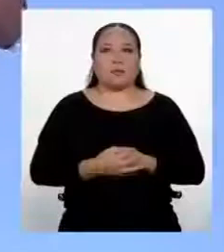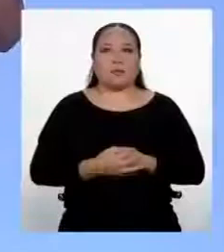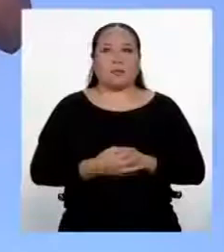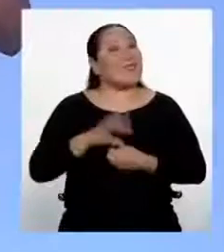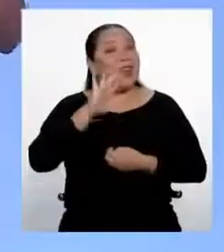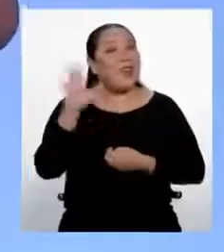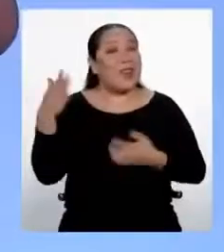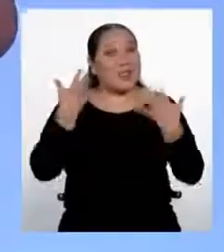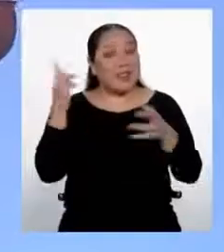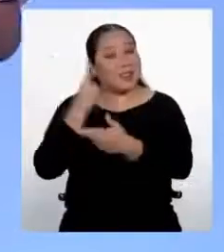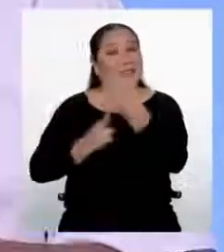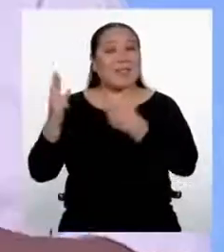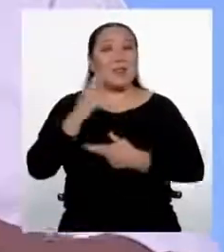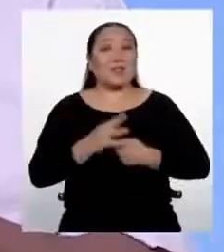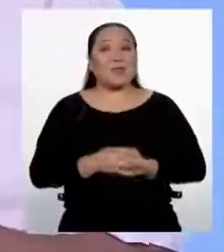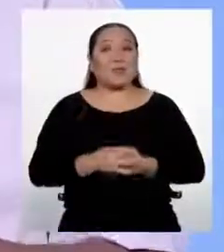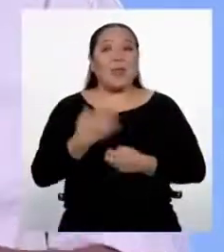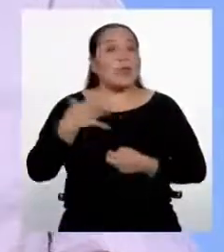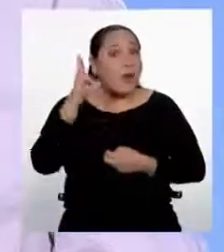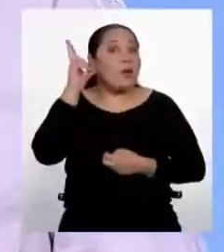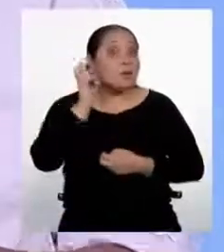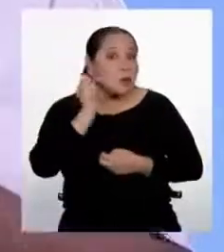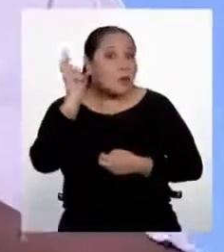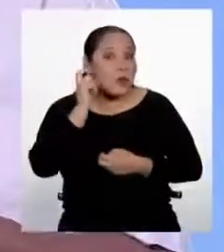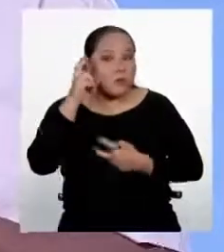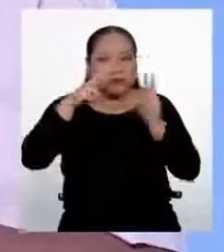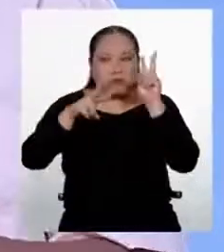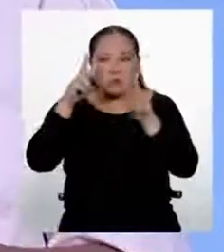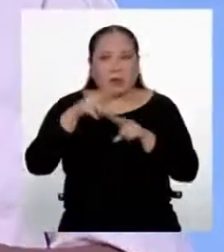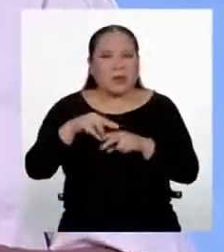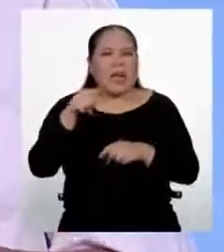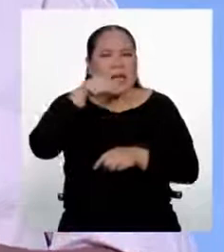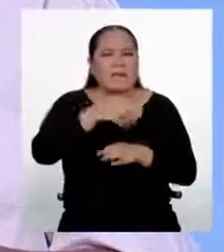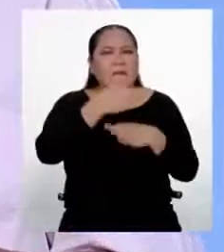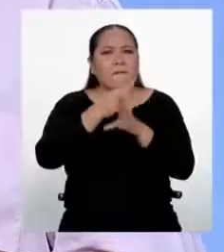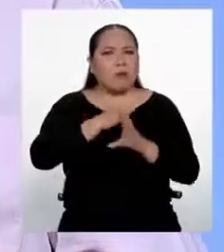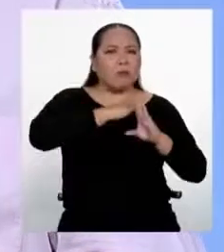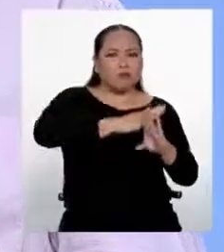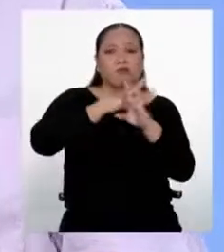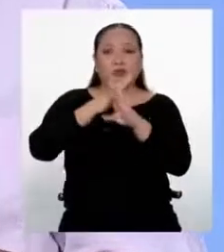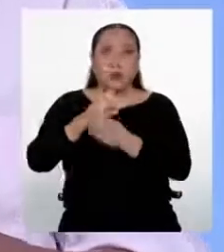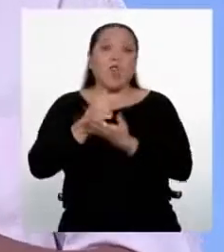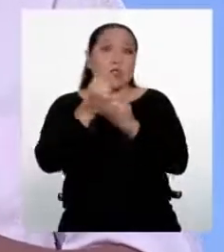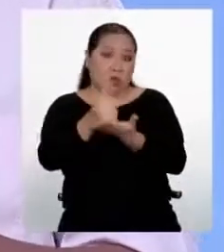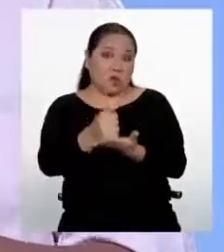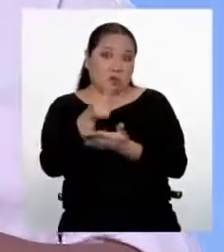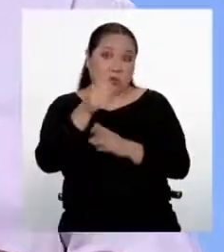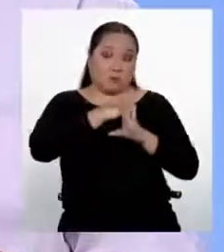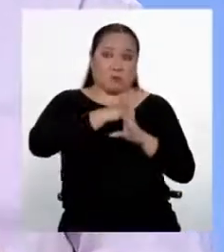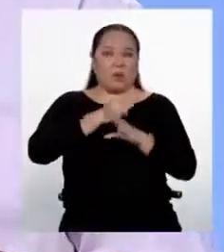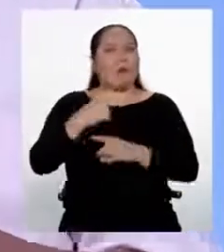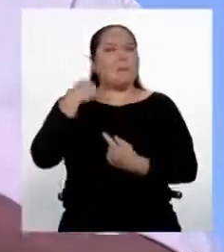Hola, estamos de vuelta. Como hemos escuchado, todas estas estrategias aportan a la prevención. Pero